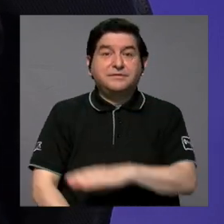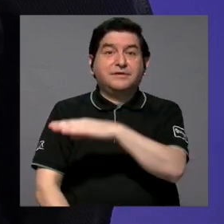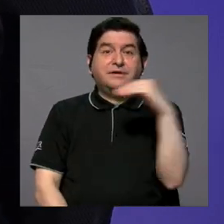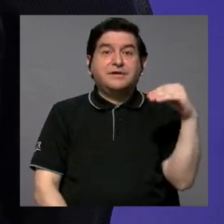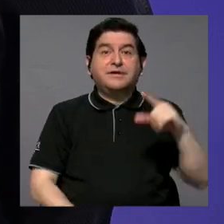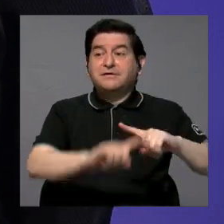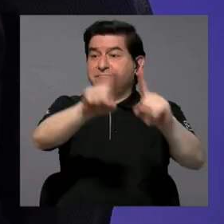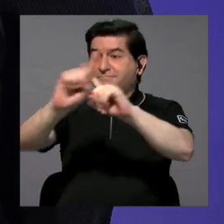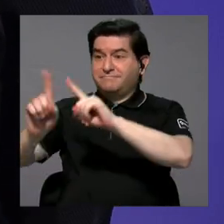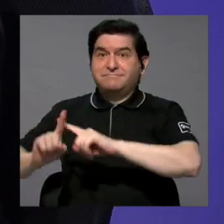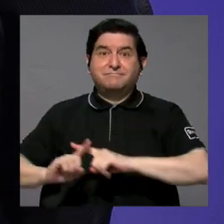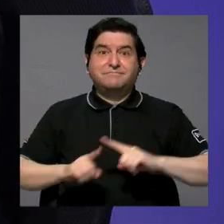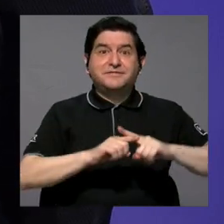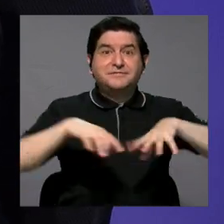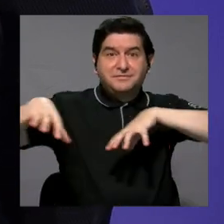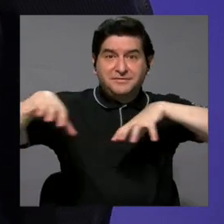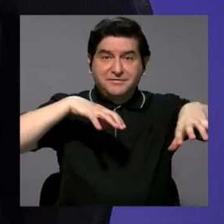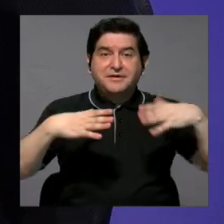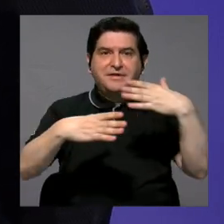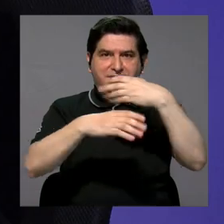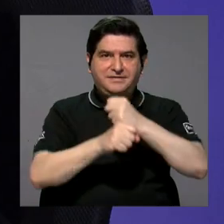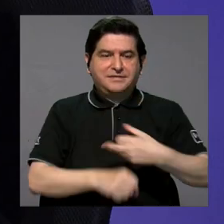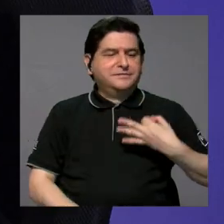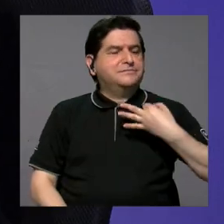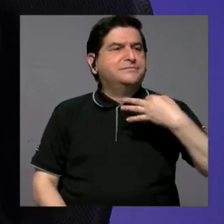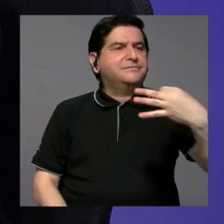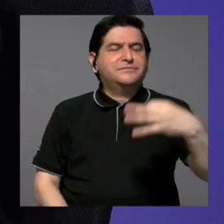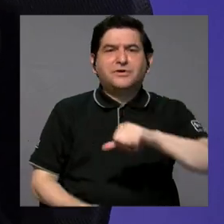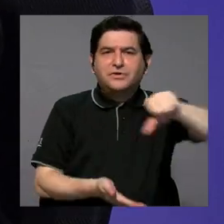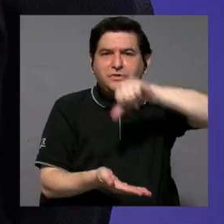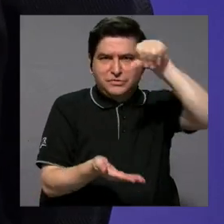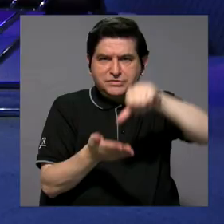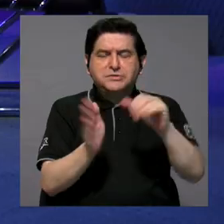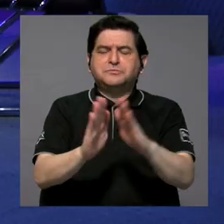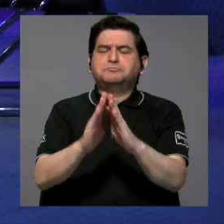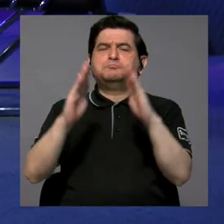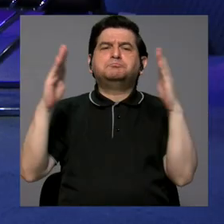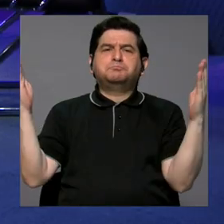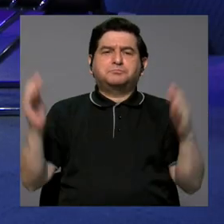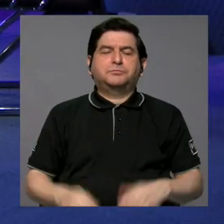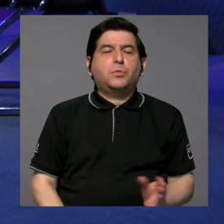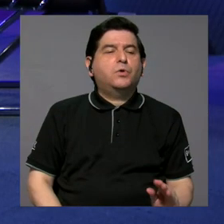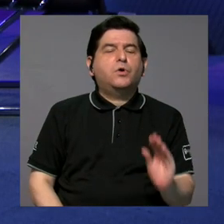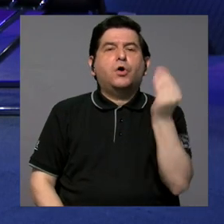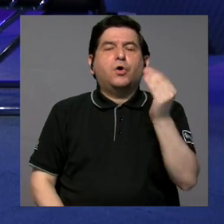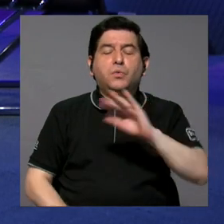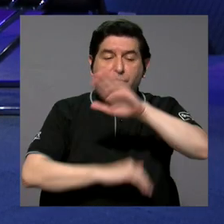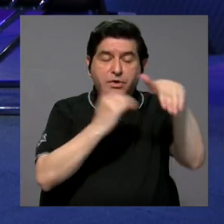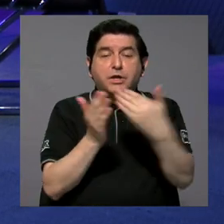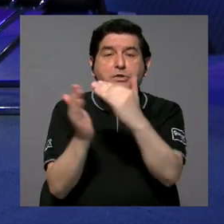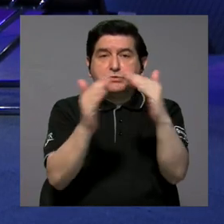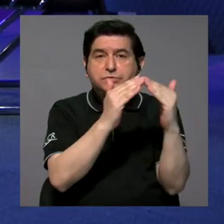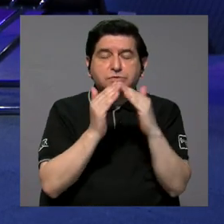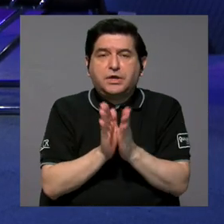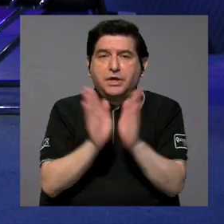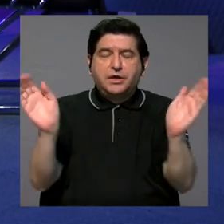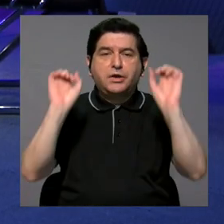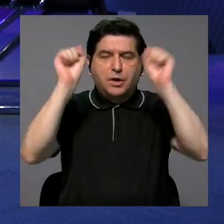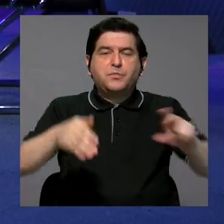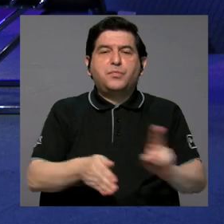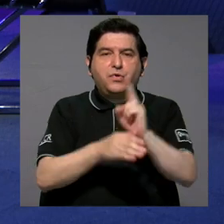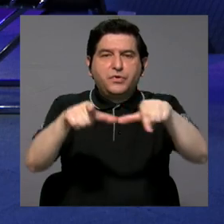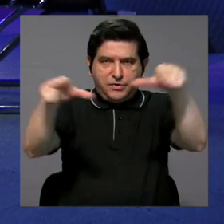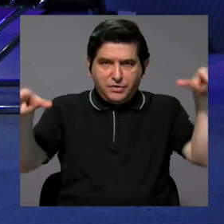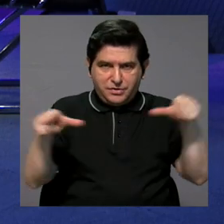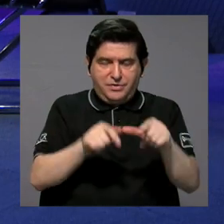Y desde las diferentes actividades que se realizan diariamente, el centro está abierto para que los jóvenes y toda la comunidad en general pueda hacer uso